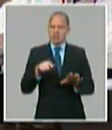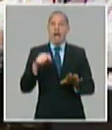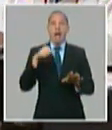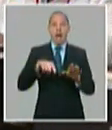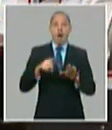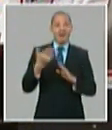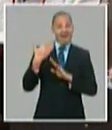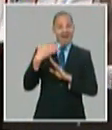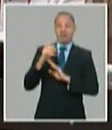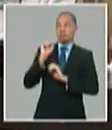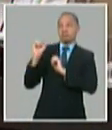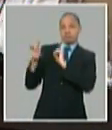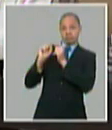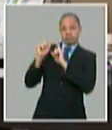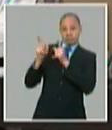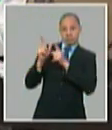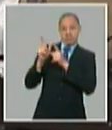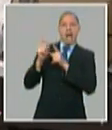del país